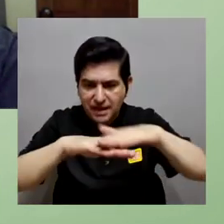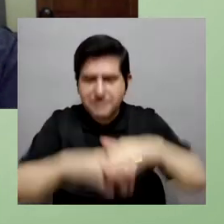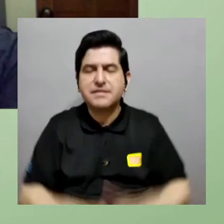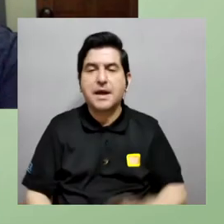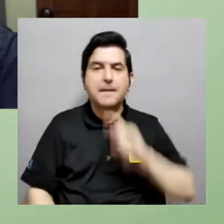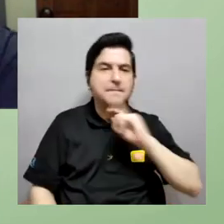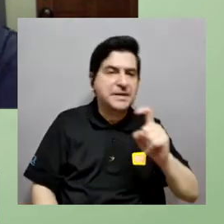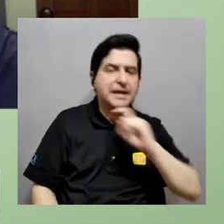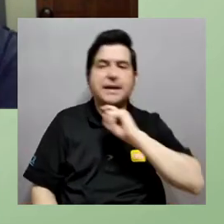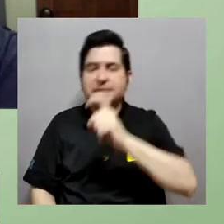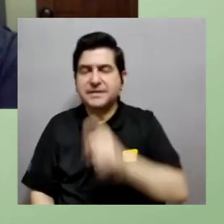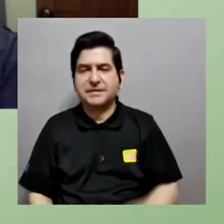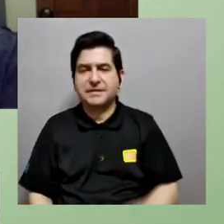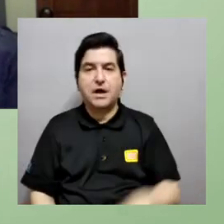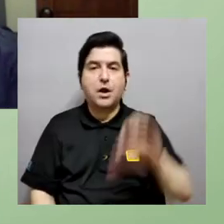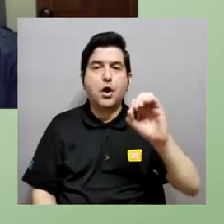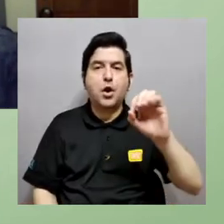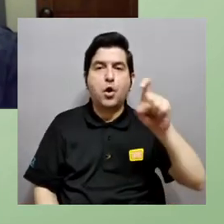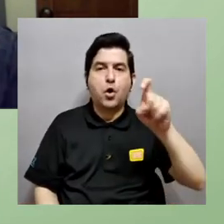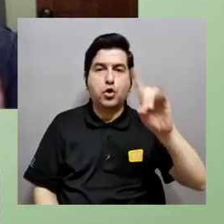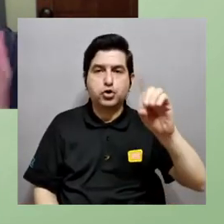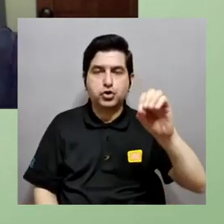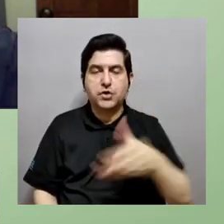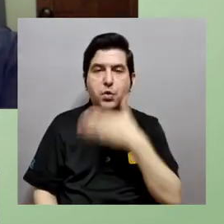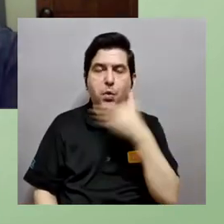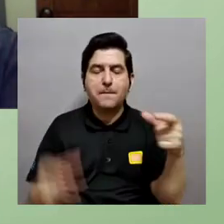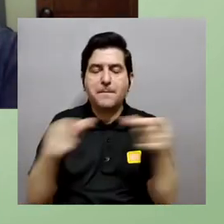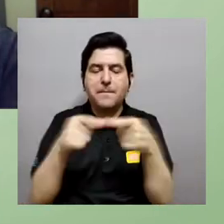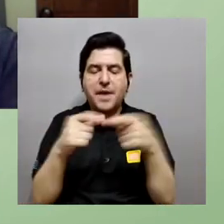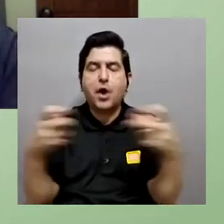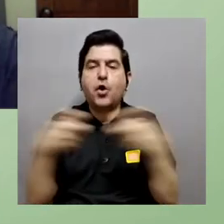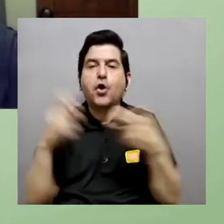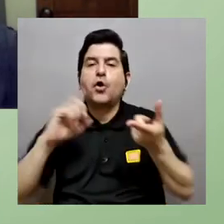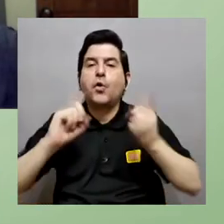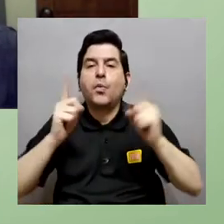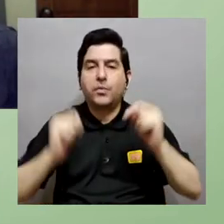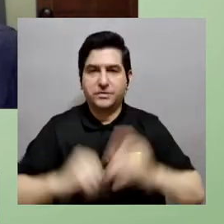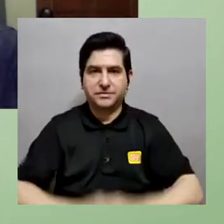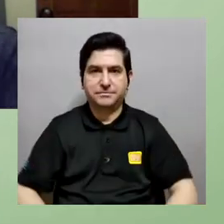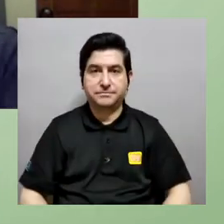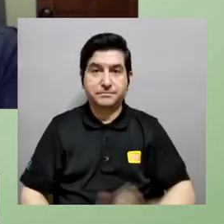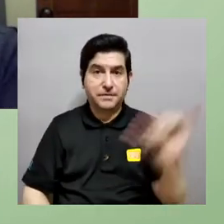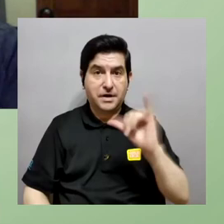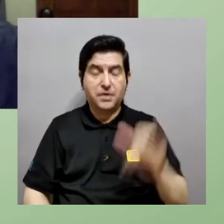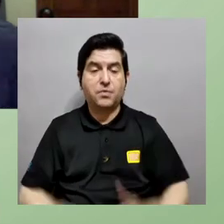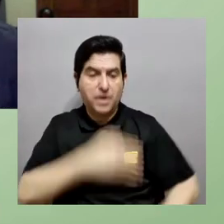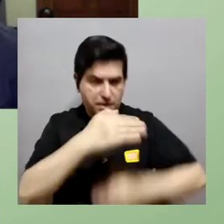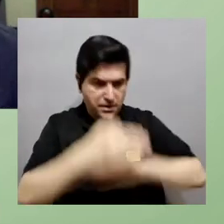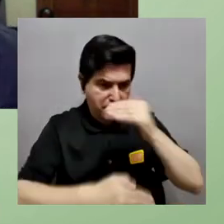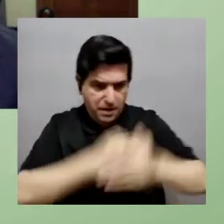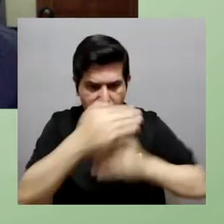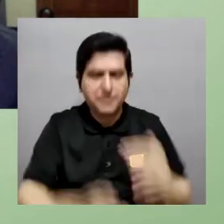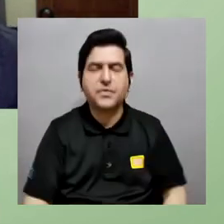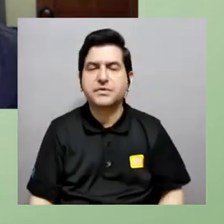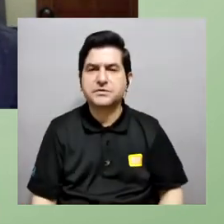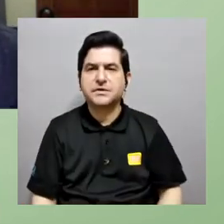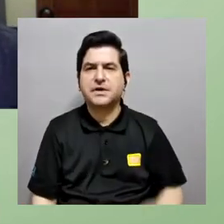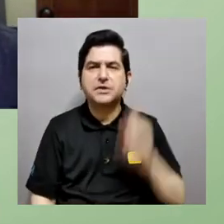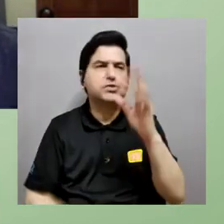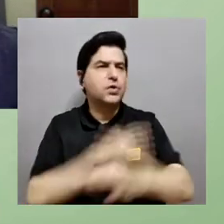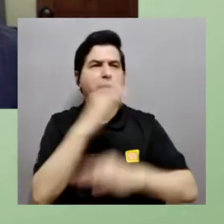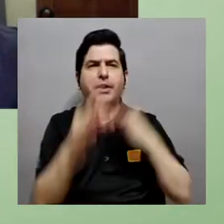superficies de este tal metal de este óxido para ver cuál tendría digamos la mejor conexión eléctrica